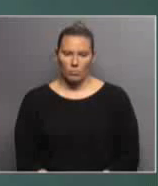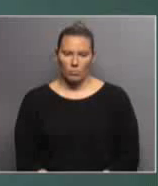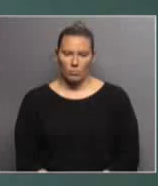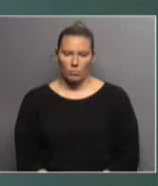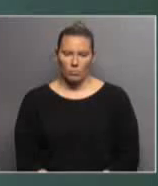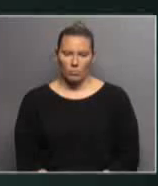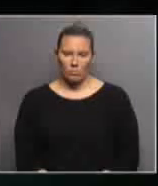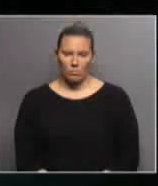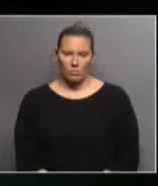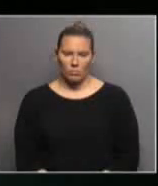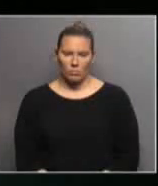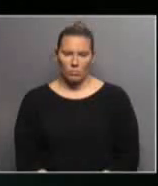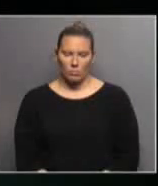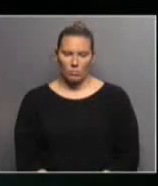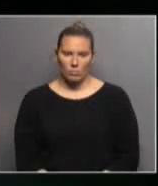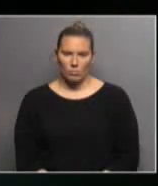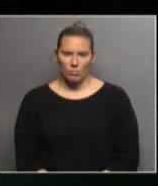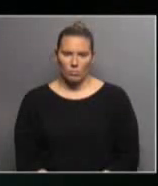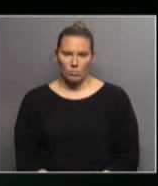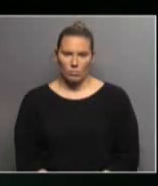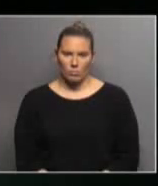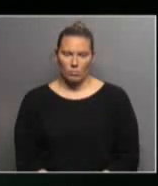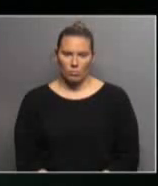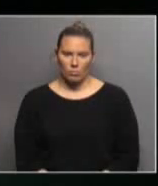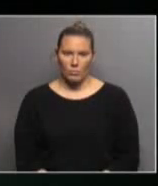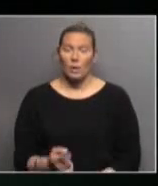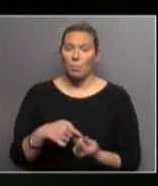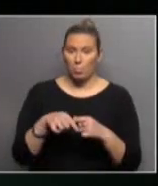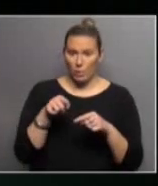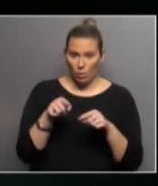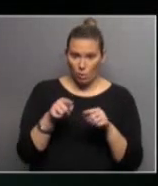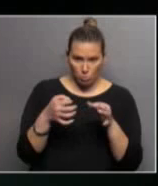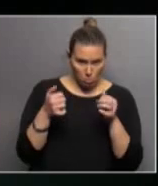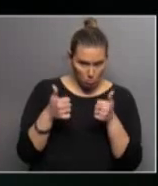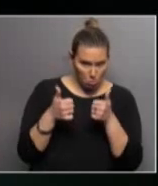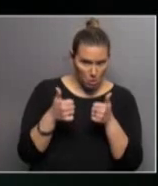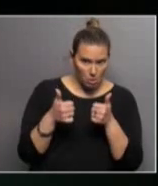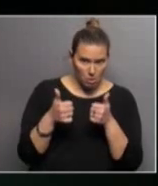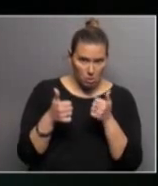logros que habíamos conseguido. Pero eso está todo bien.